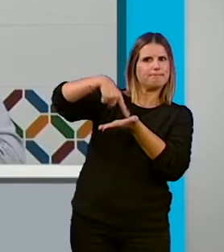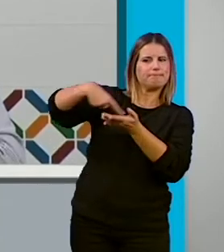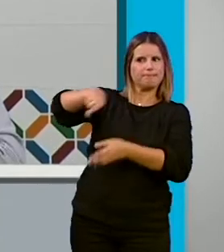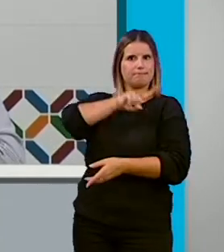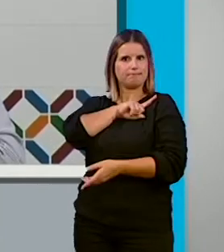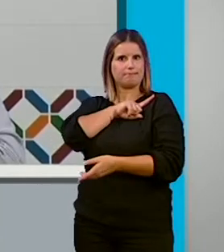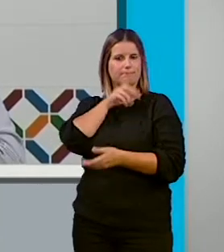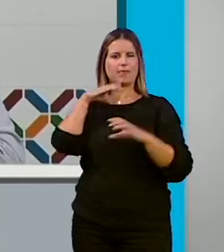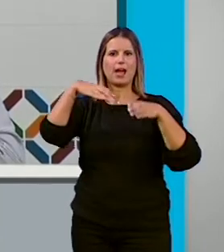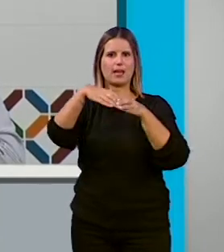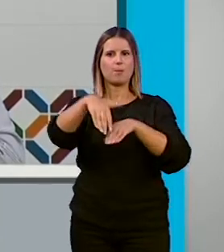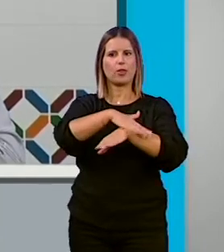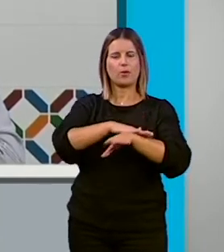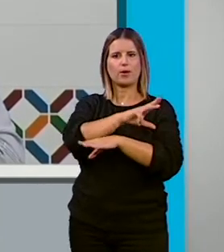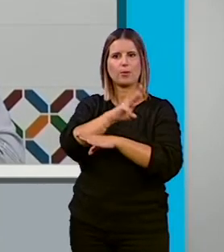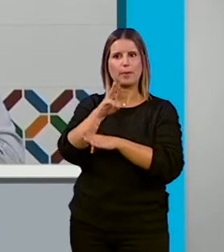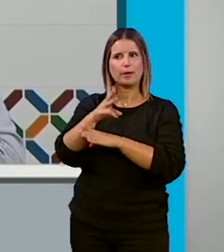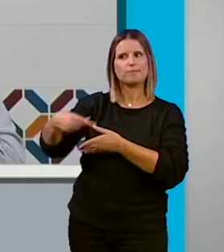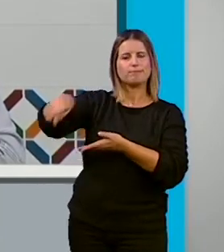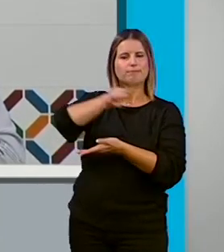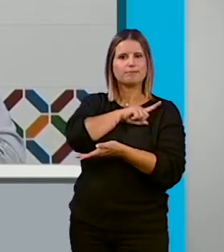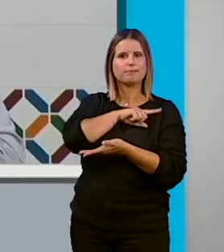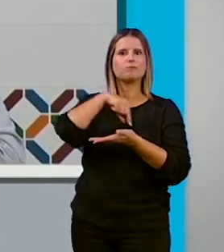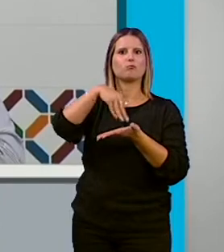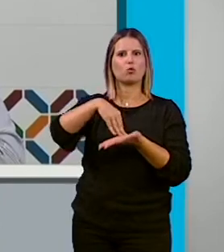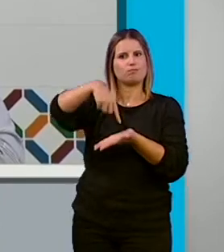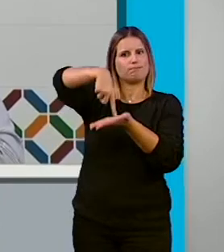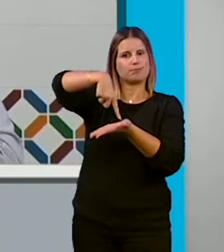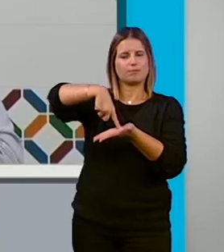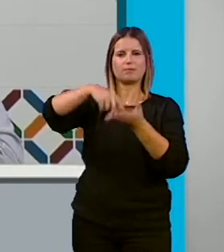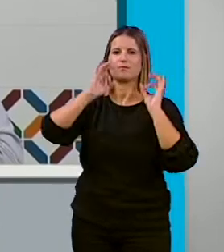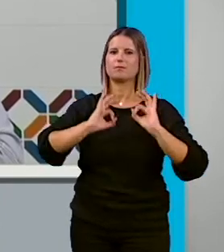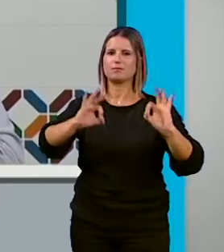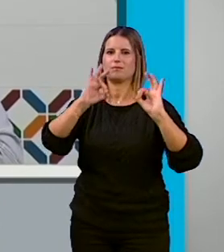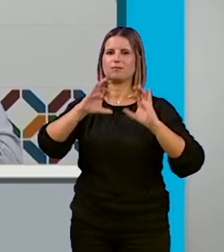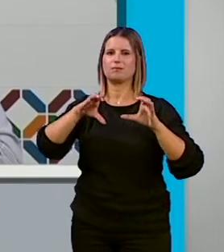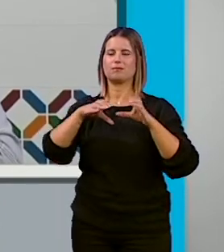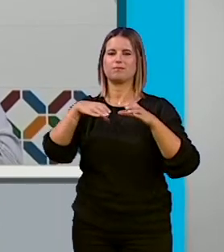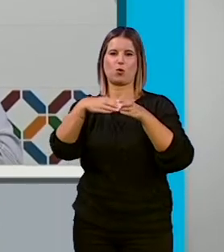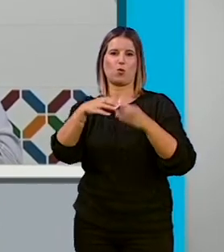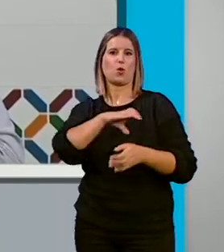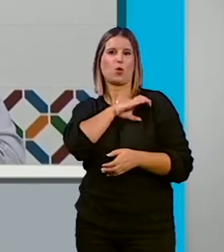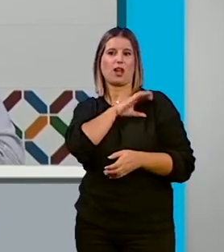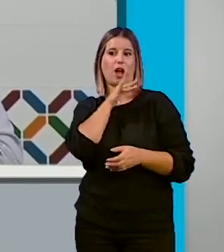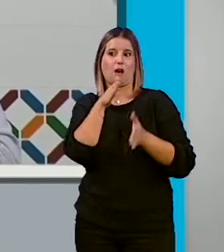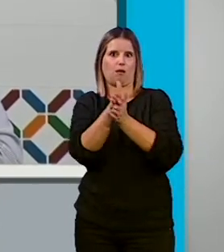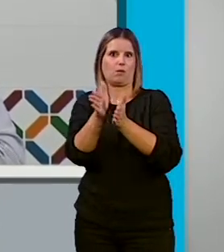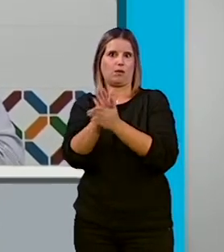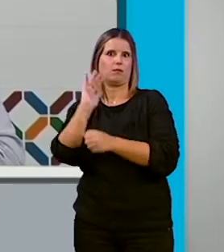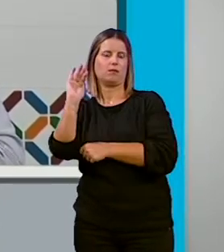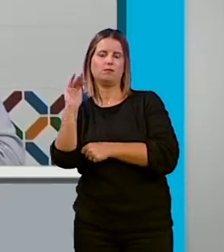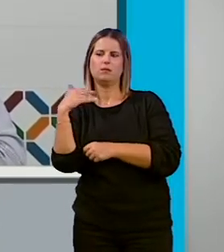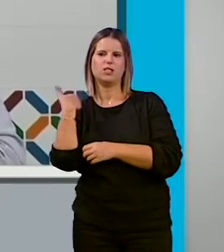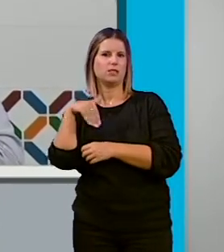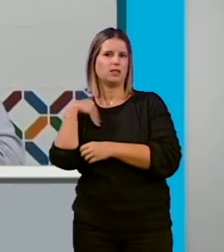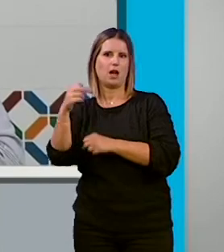el equipo de gobierno del Partido Popular y concretamente con el concejal que ahora es compañero de viaje, se ponga a